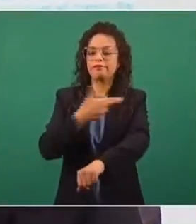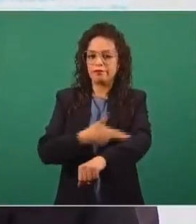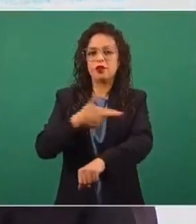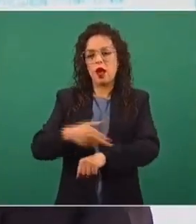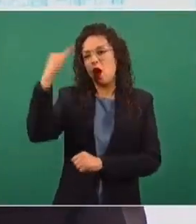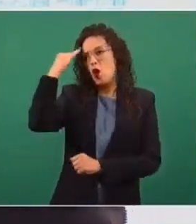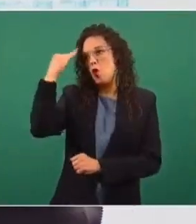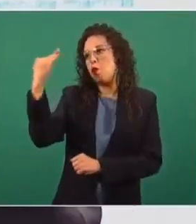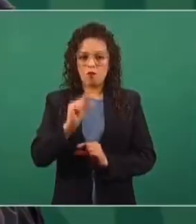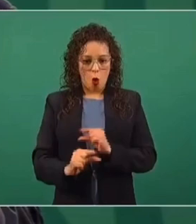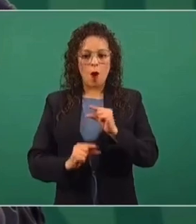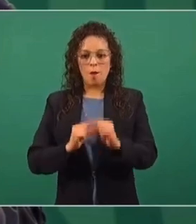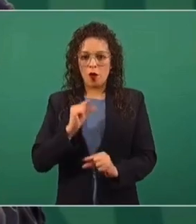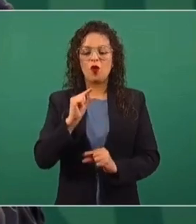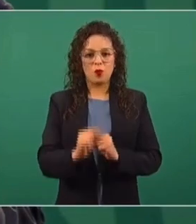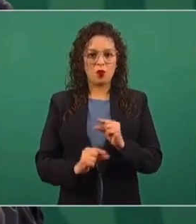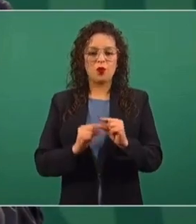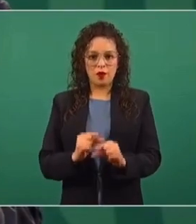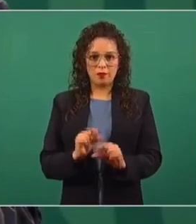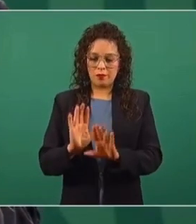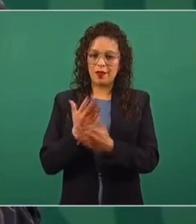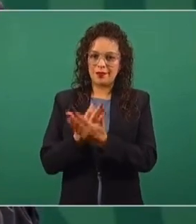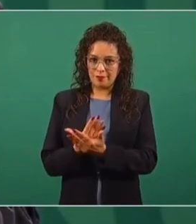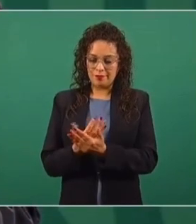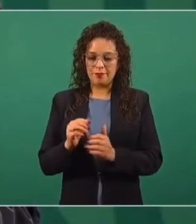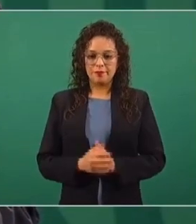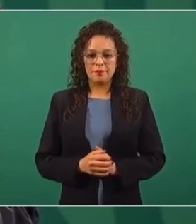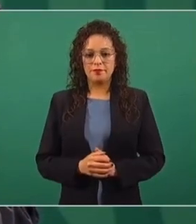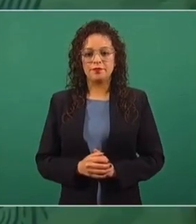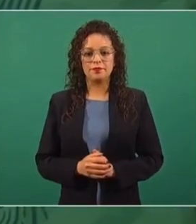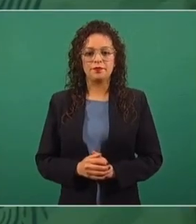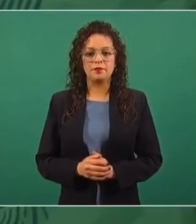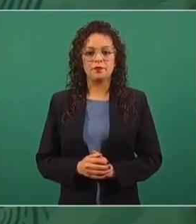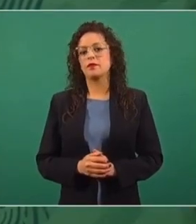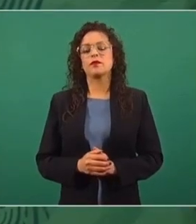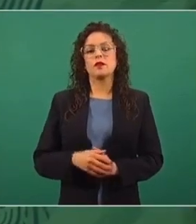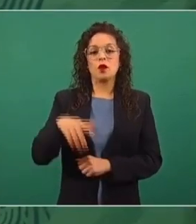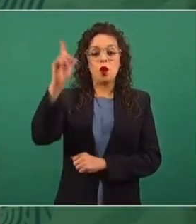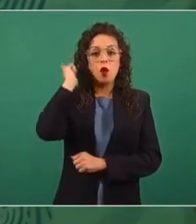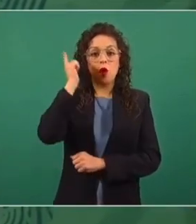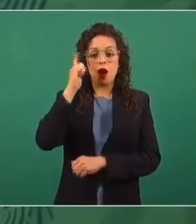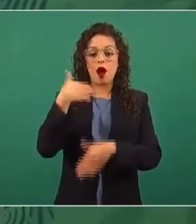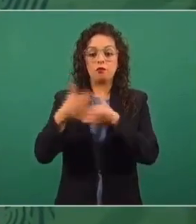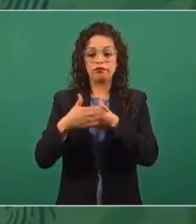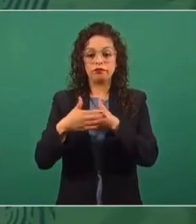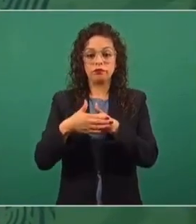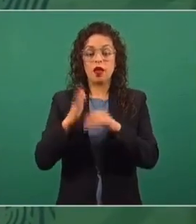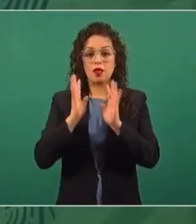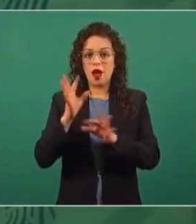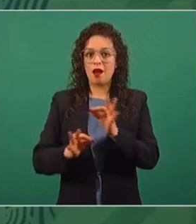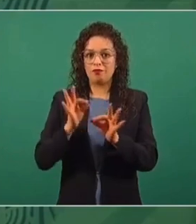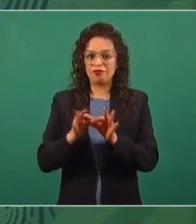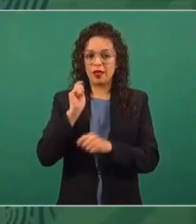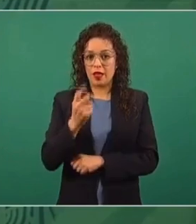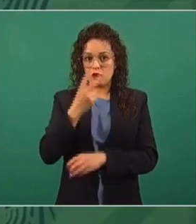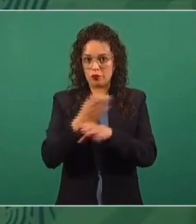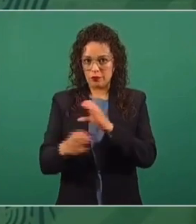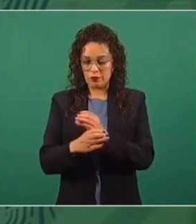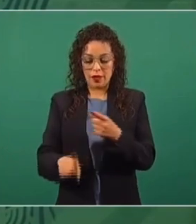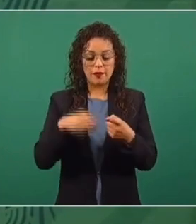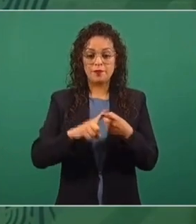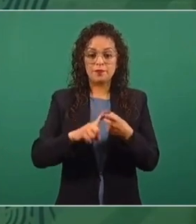de la nueva política migratoria. Yo espero que se resuelvan dos cosas. Primero, que se apoye